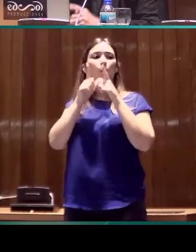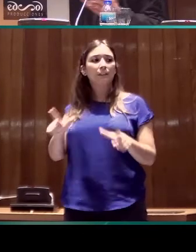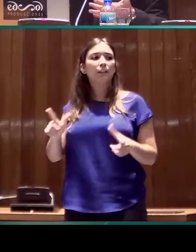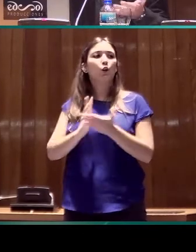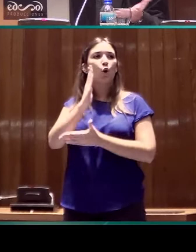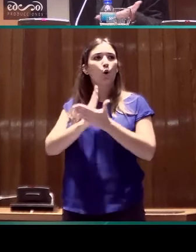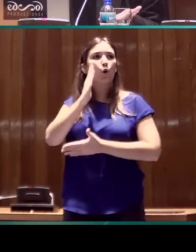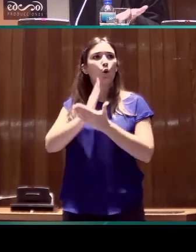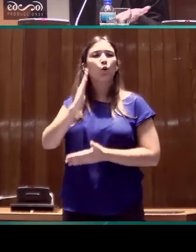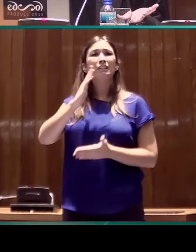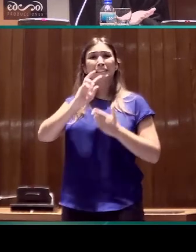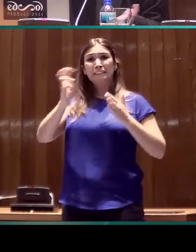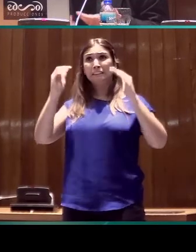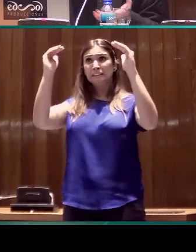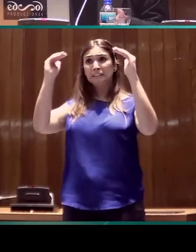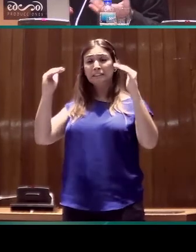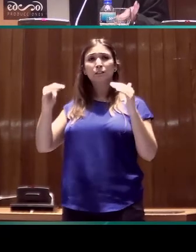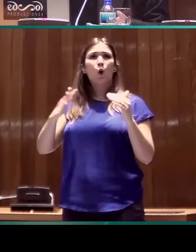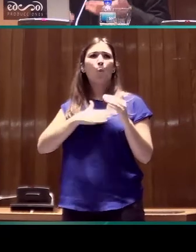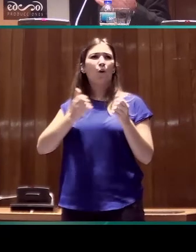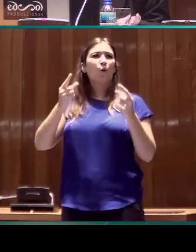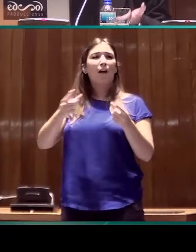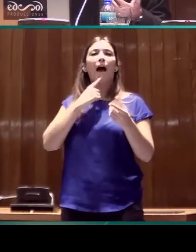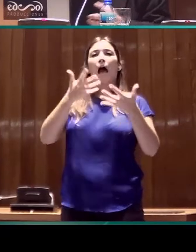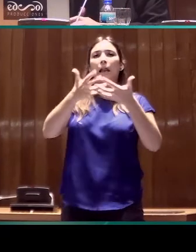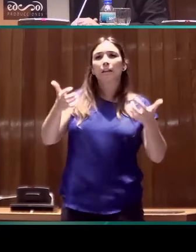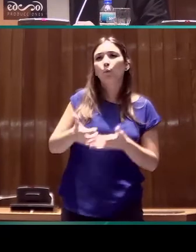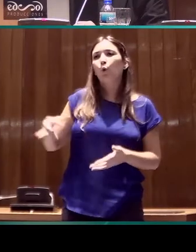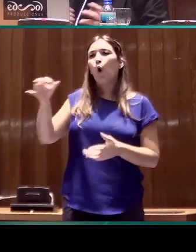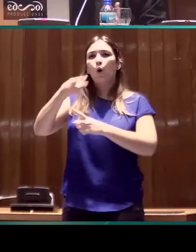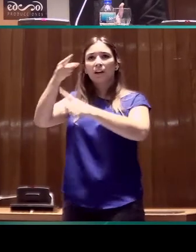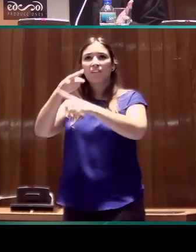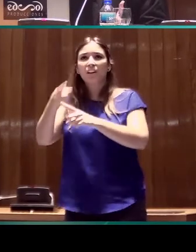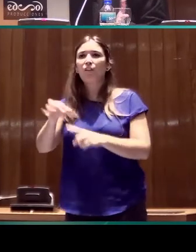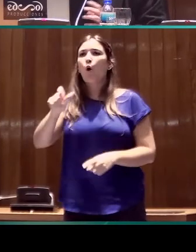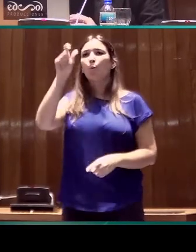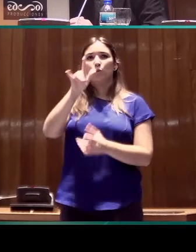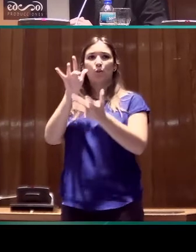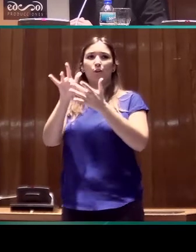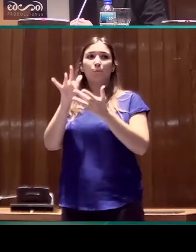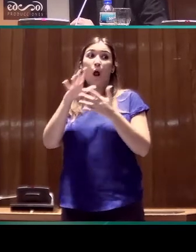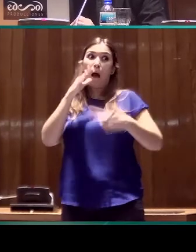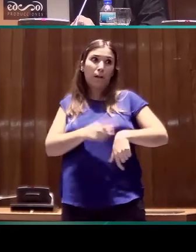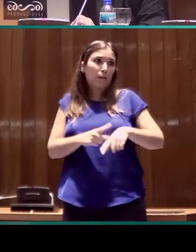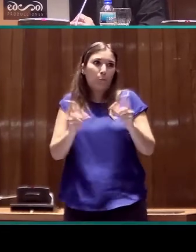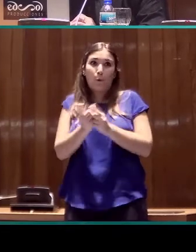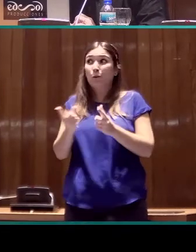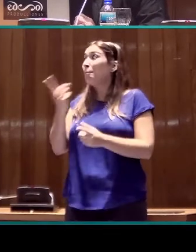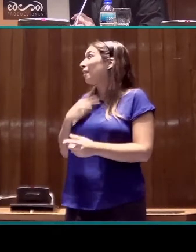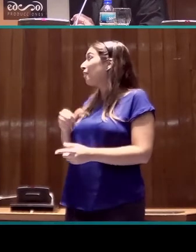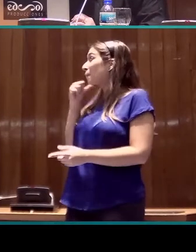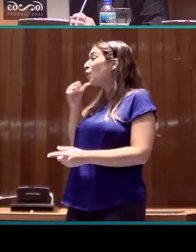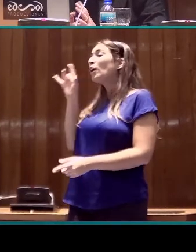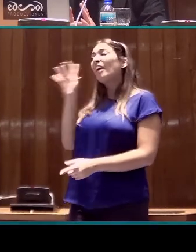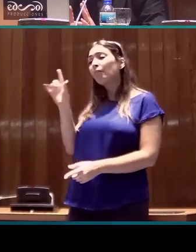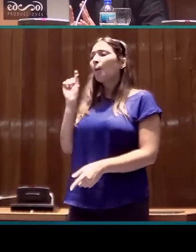De todas ellas, puedo daros después referencias o artículos o quién es el contacto, pero ahora aquí tenía muy poco tiempo. Mariluz me dijo 15